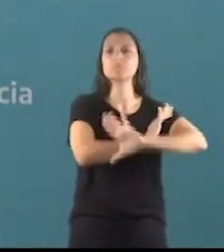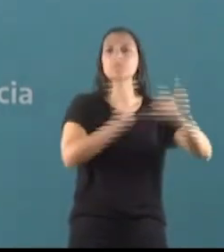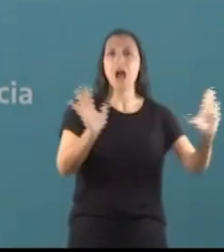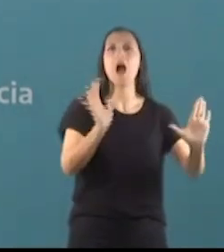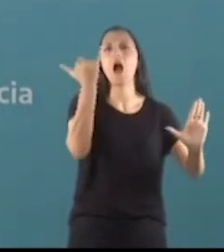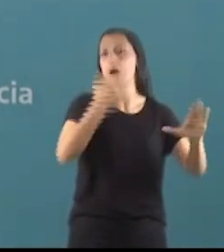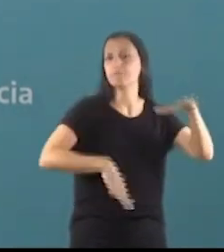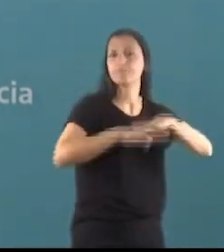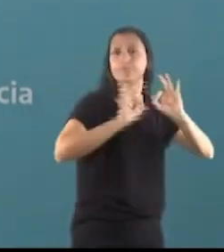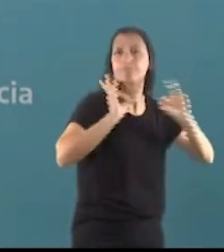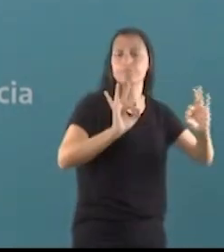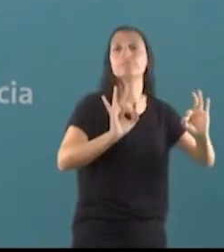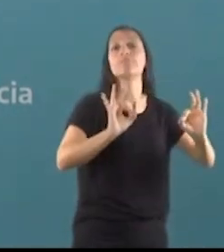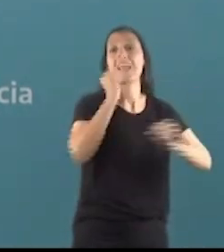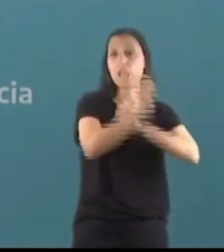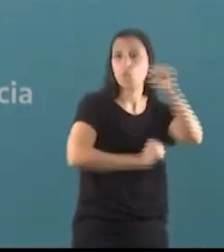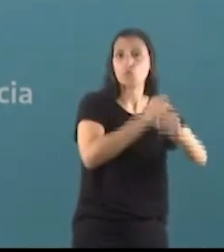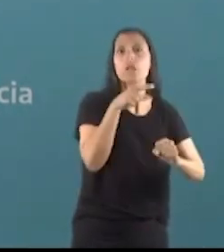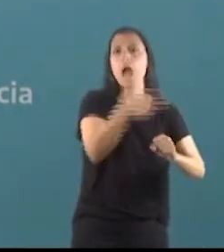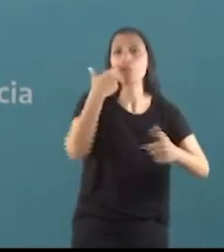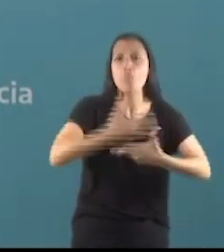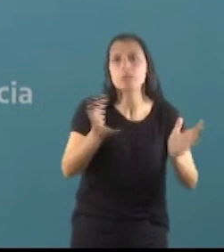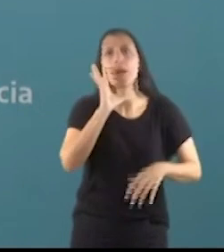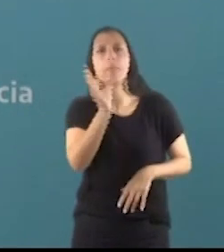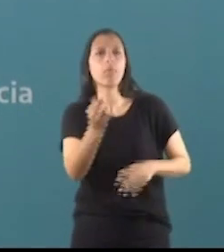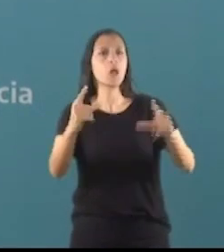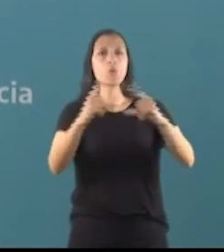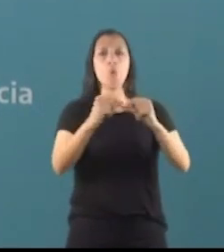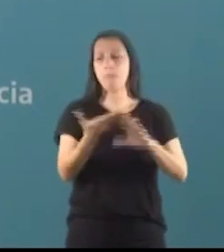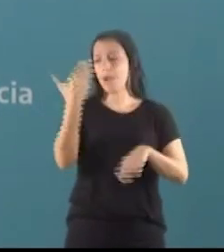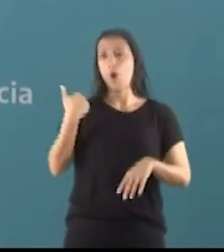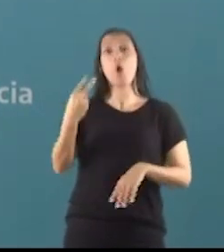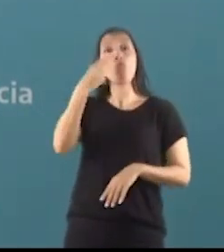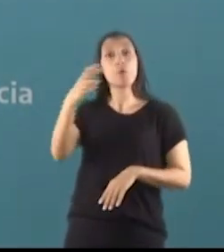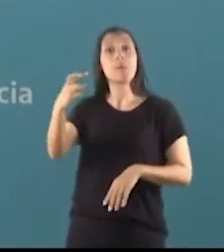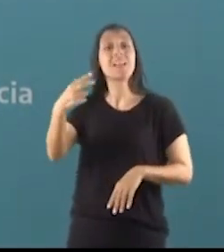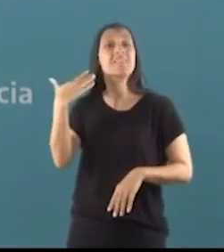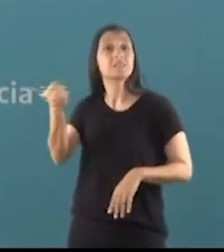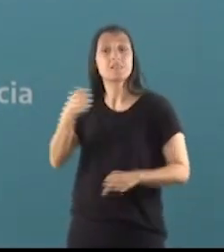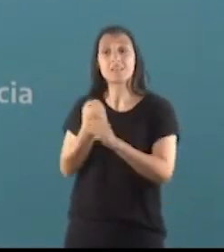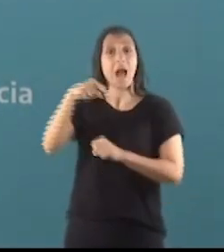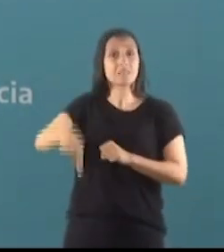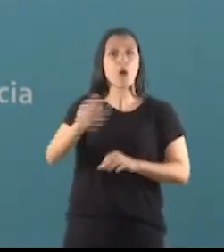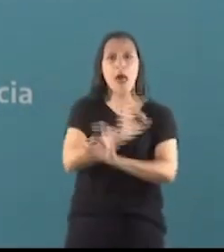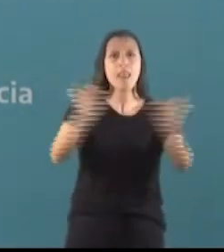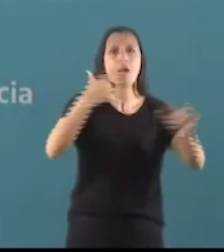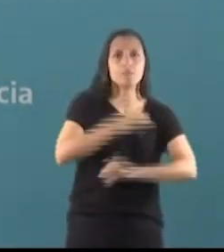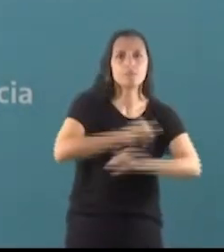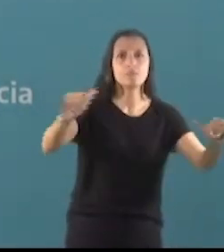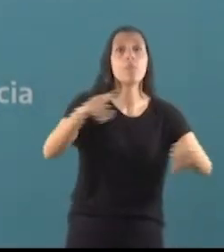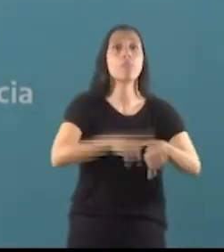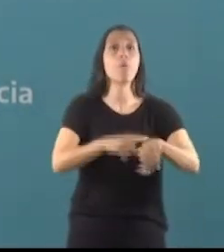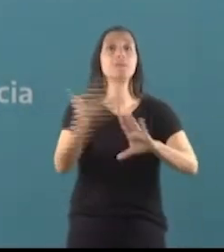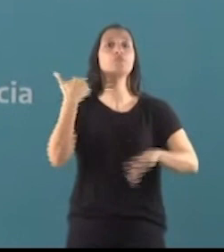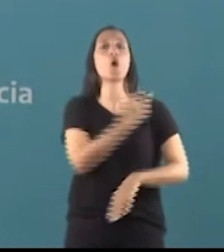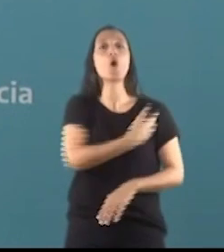capacidad instalada automotriz industrial. Esto es un número que no teníamos desde el año 2016, desde antes de la crisis que comenzó a mediados del